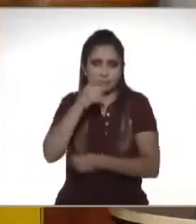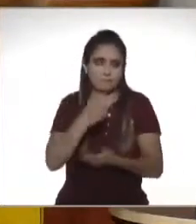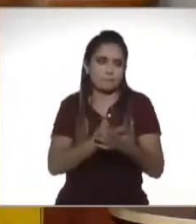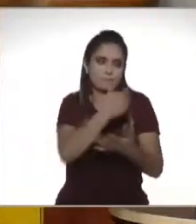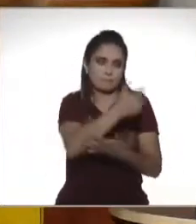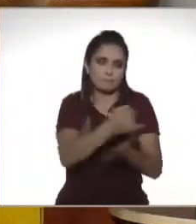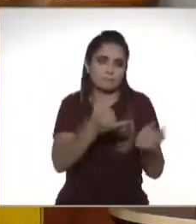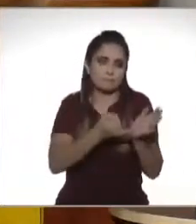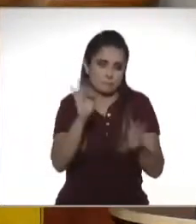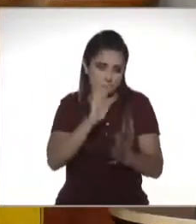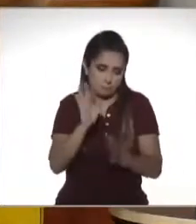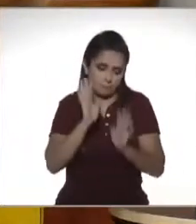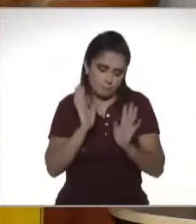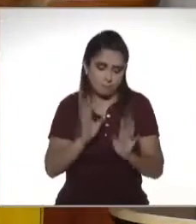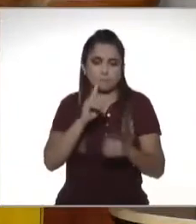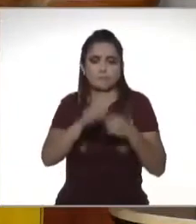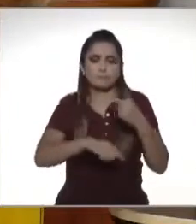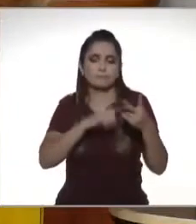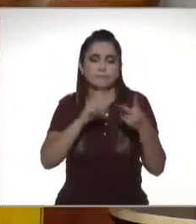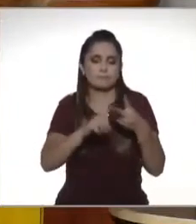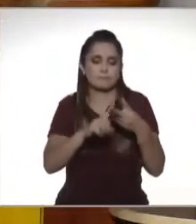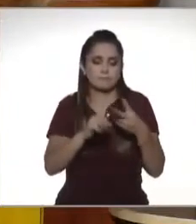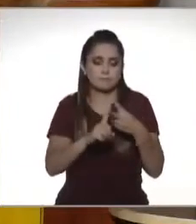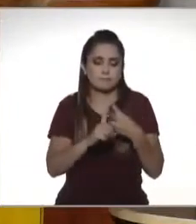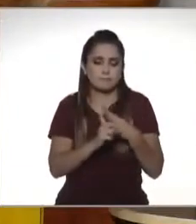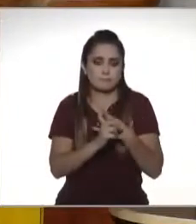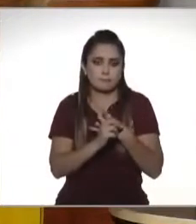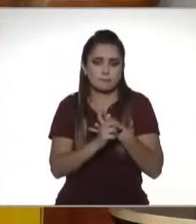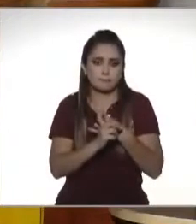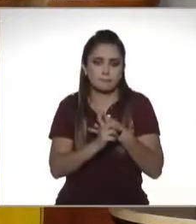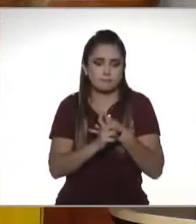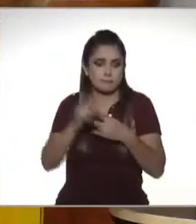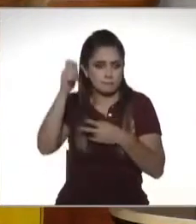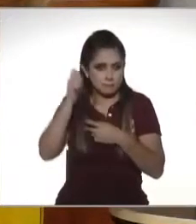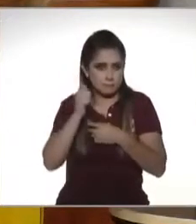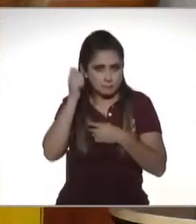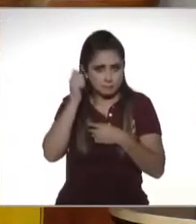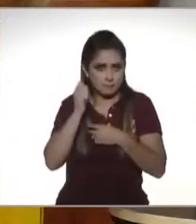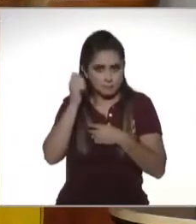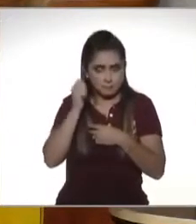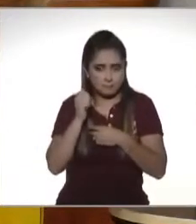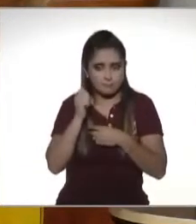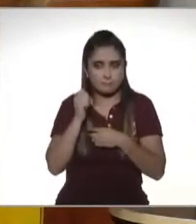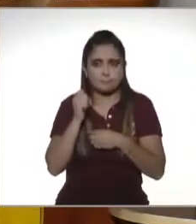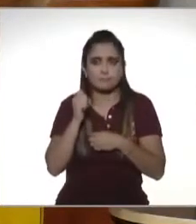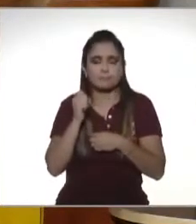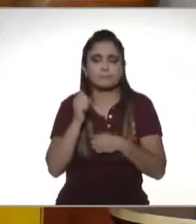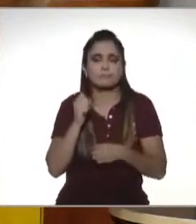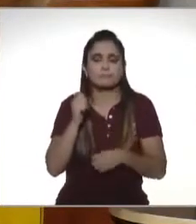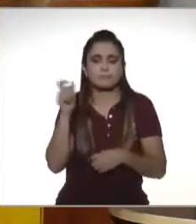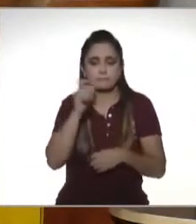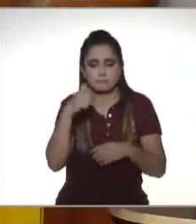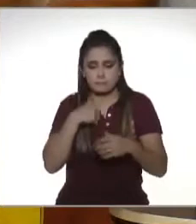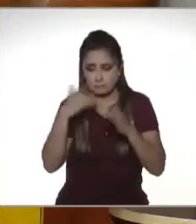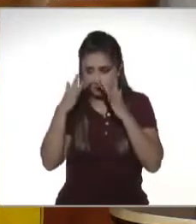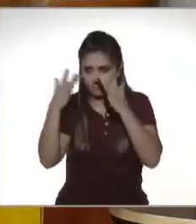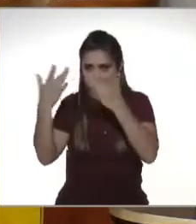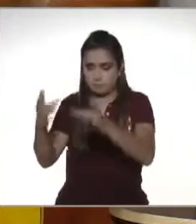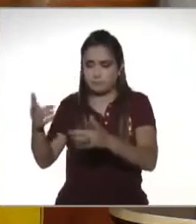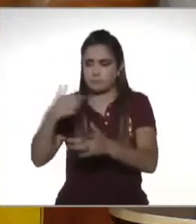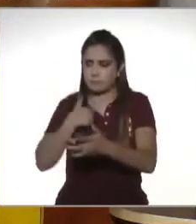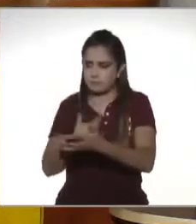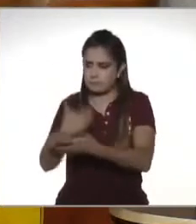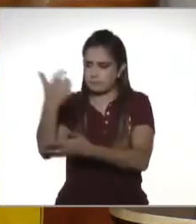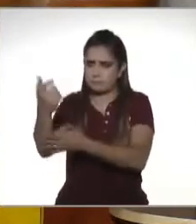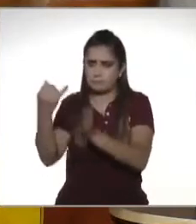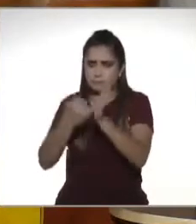pagar esa es una luego la otra del pensionado que cuando se retiró le cobraron impuestos sobre